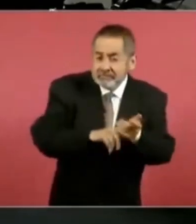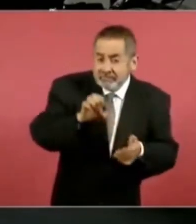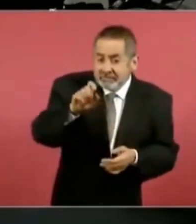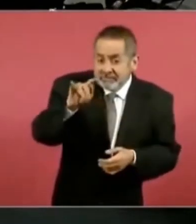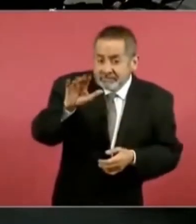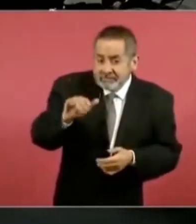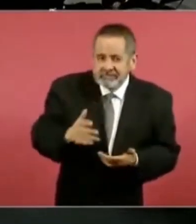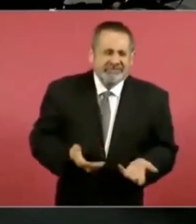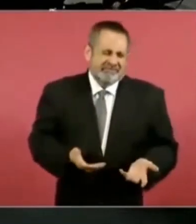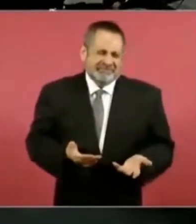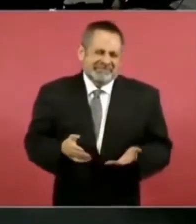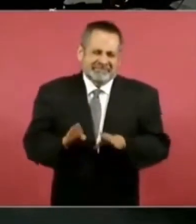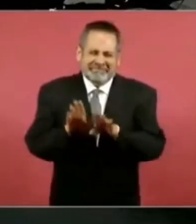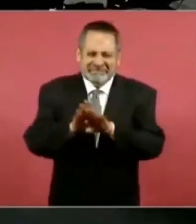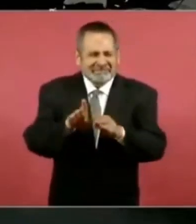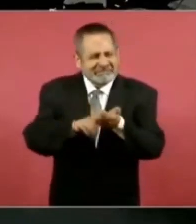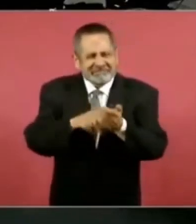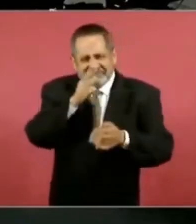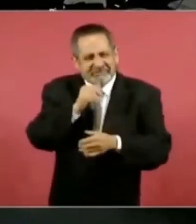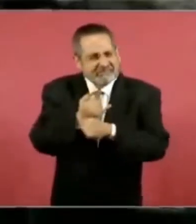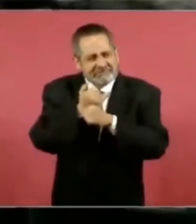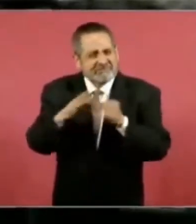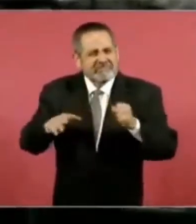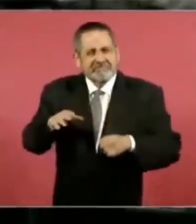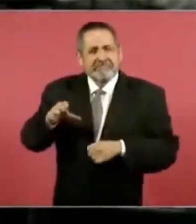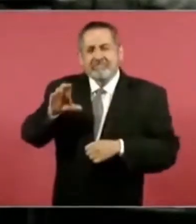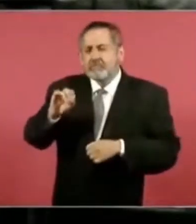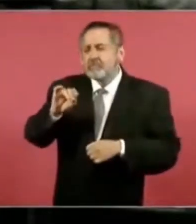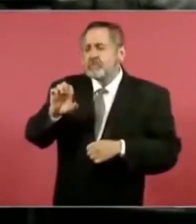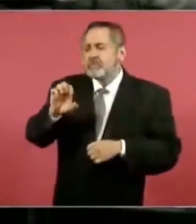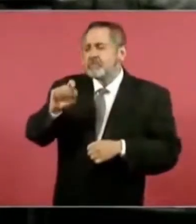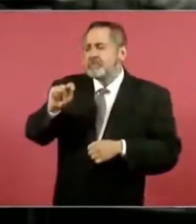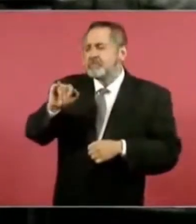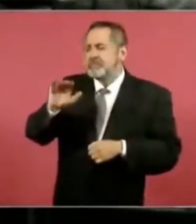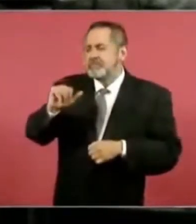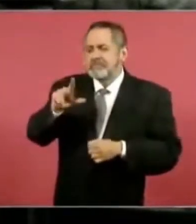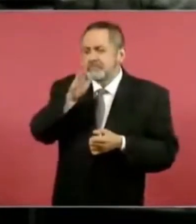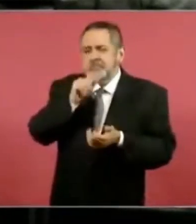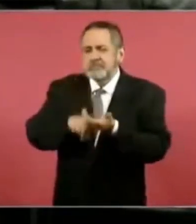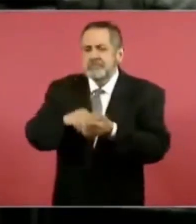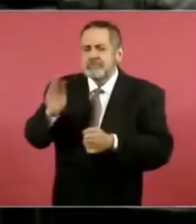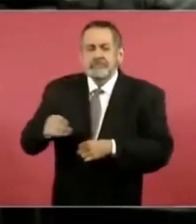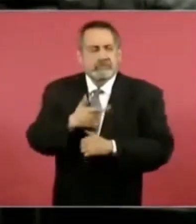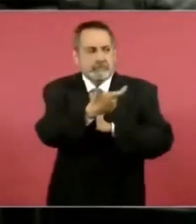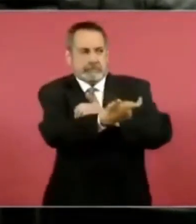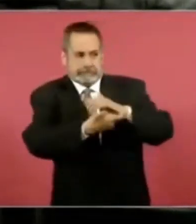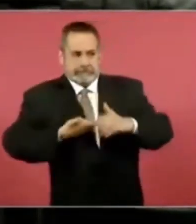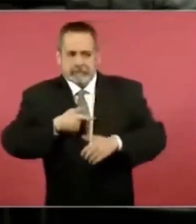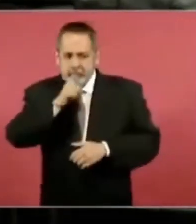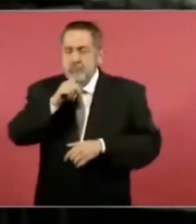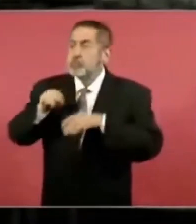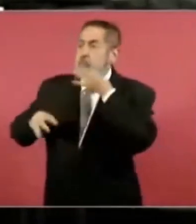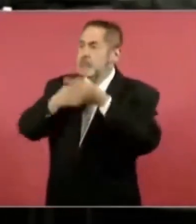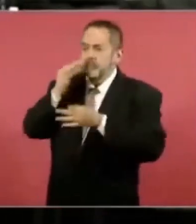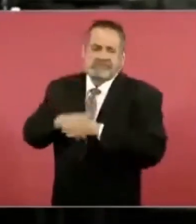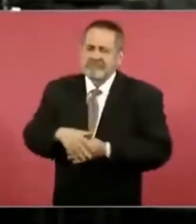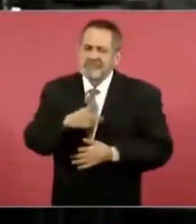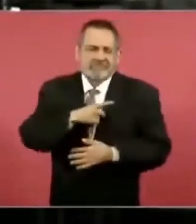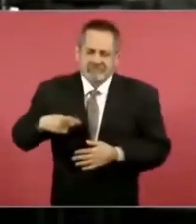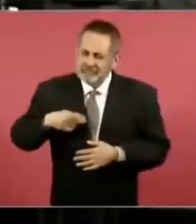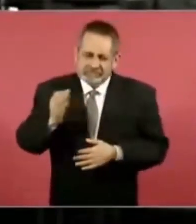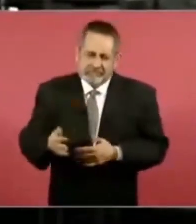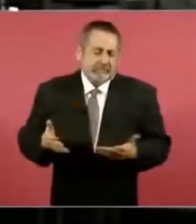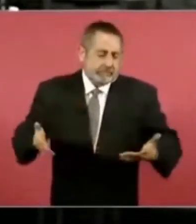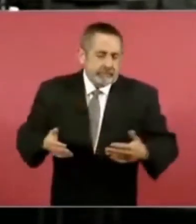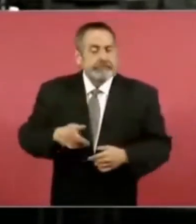Ningún Código de Ética periodístico acepta el Chayote. Por lo menos en la letra no lo aceptan. Y en